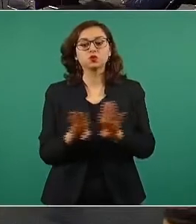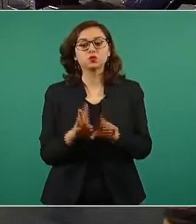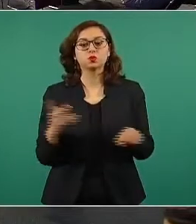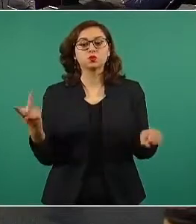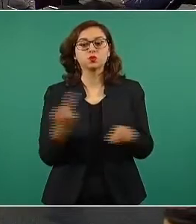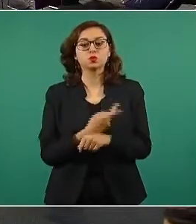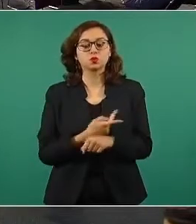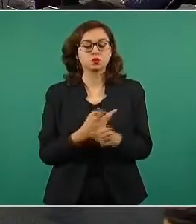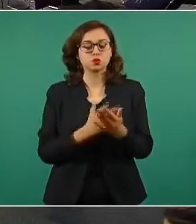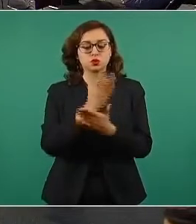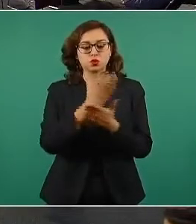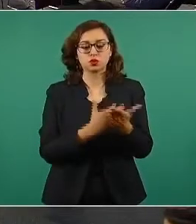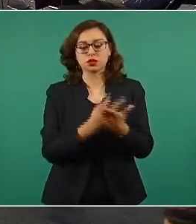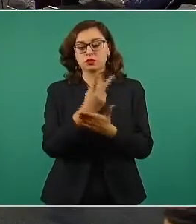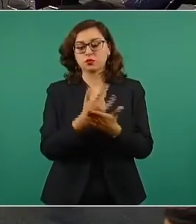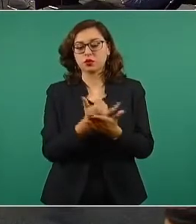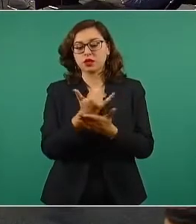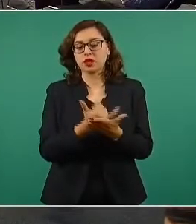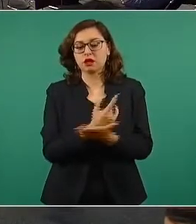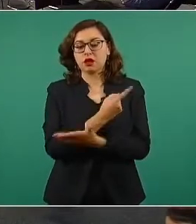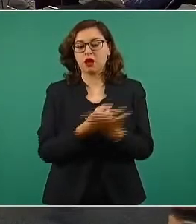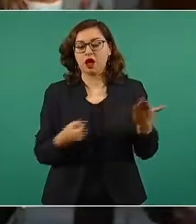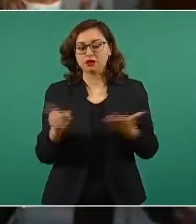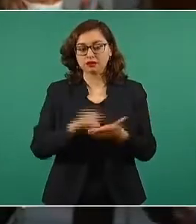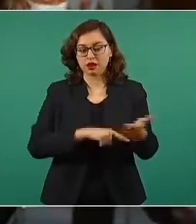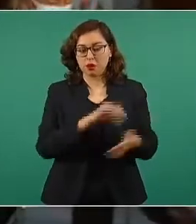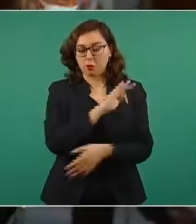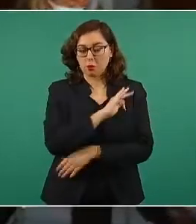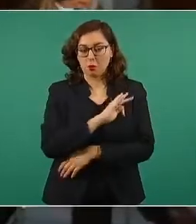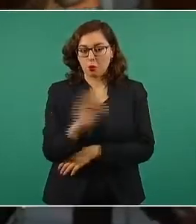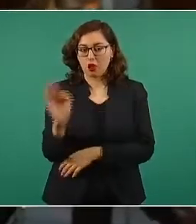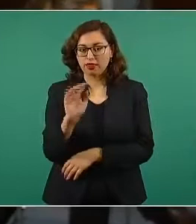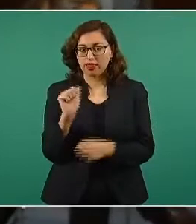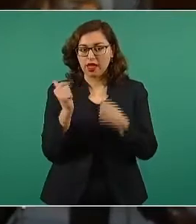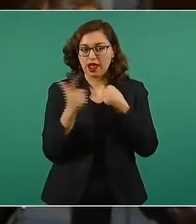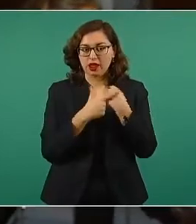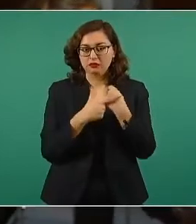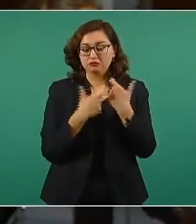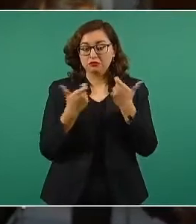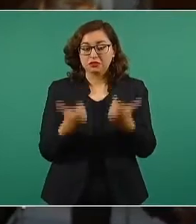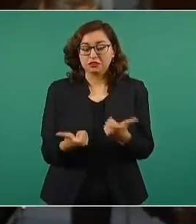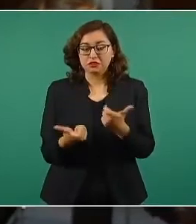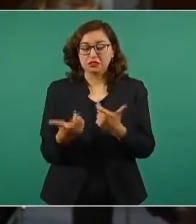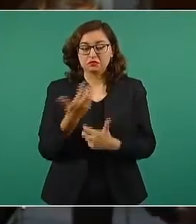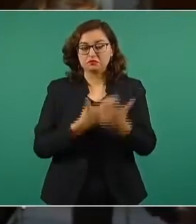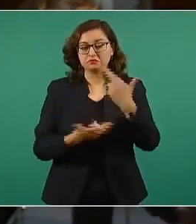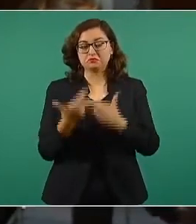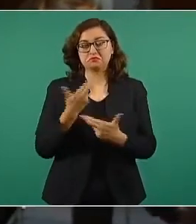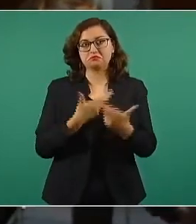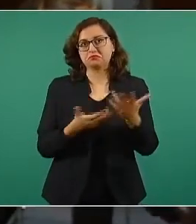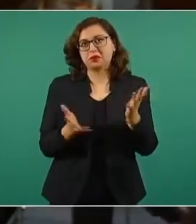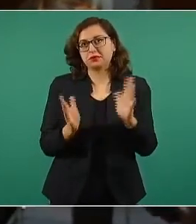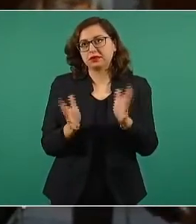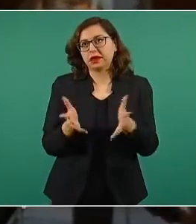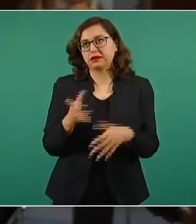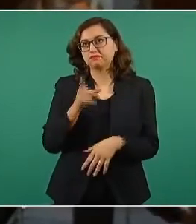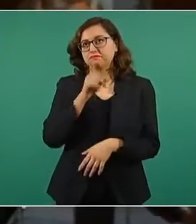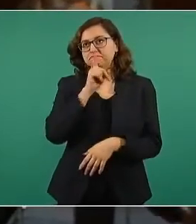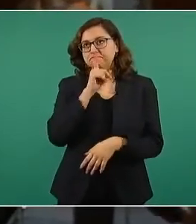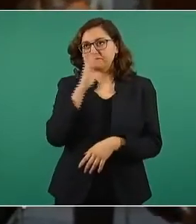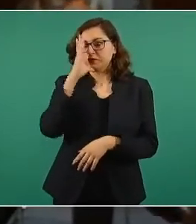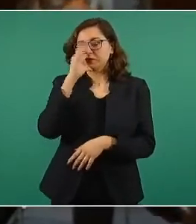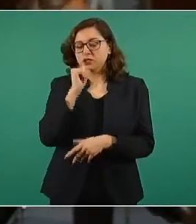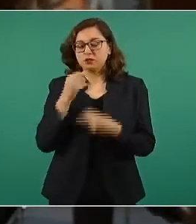de cancelar este proyecto. El dinero no se va a poder devolver porque… Y